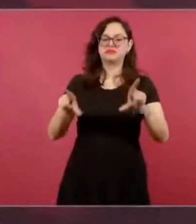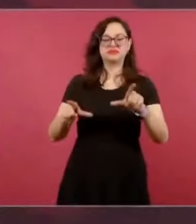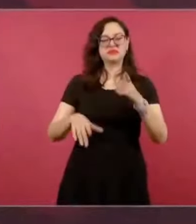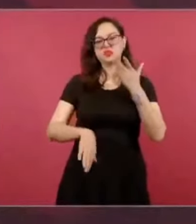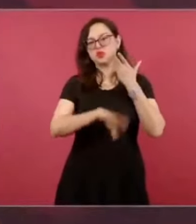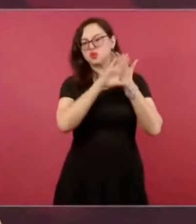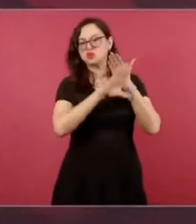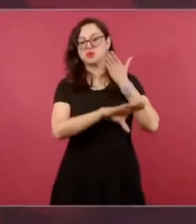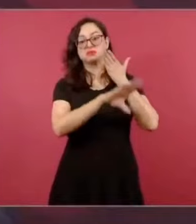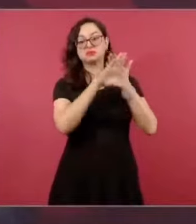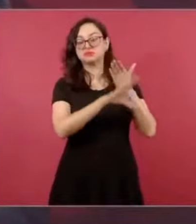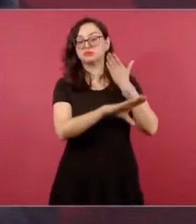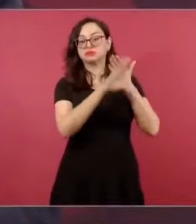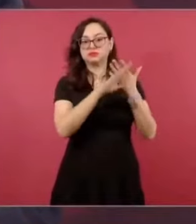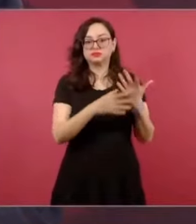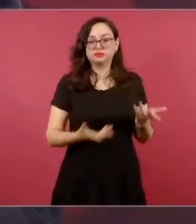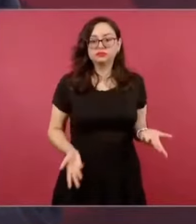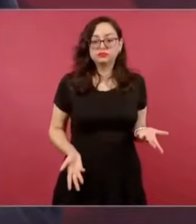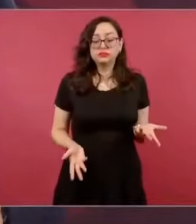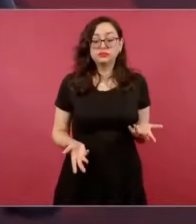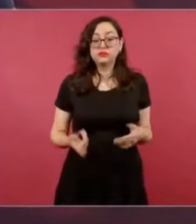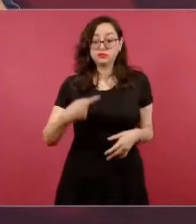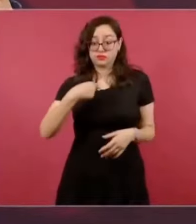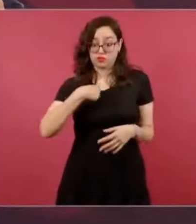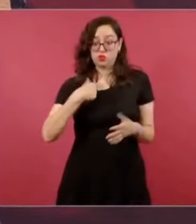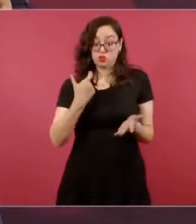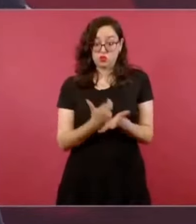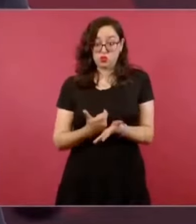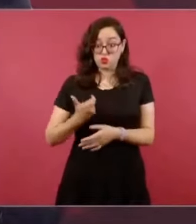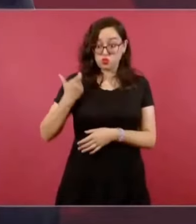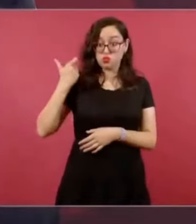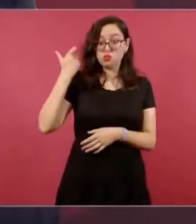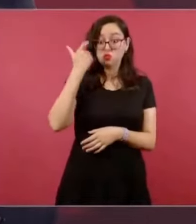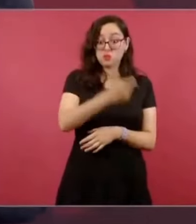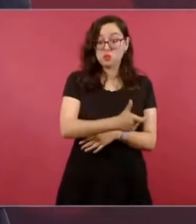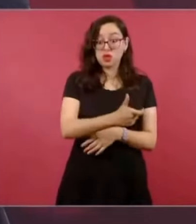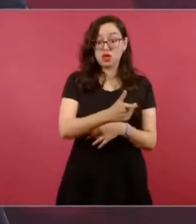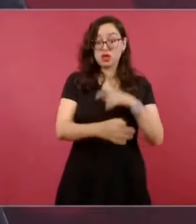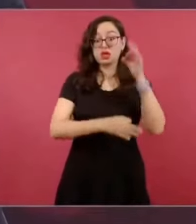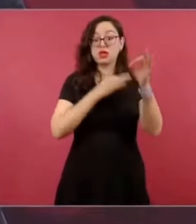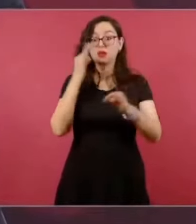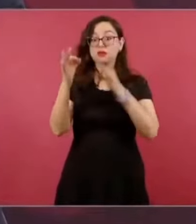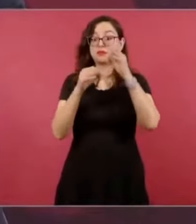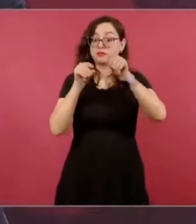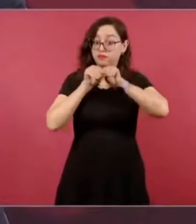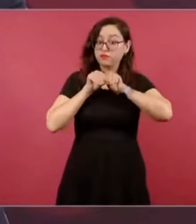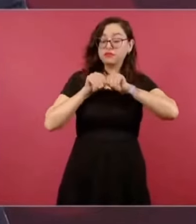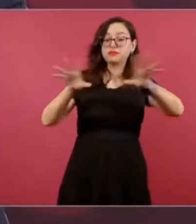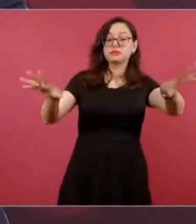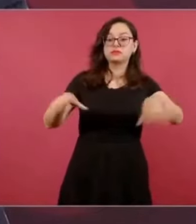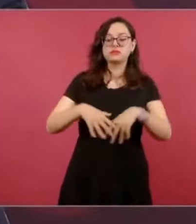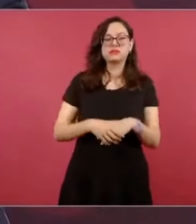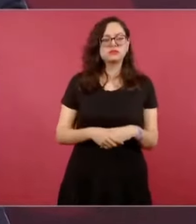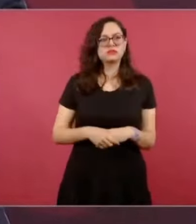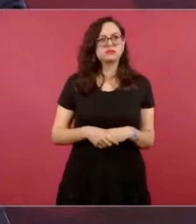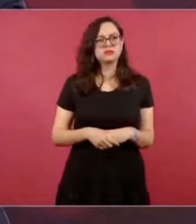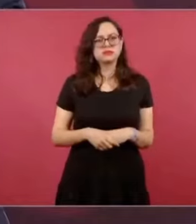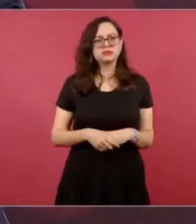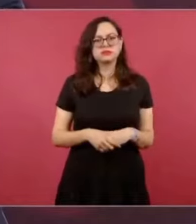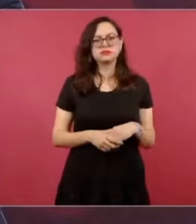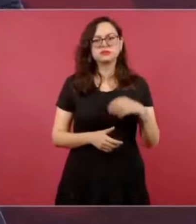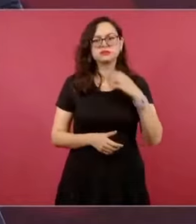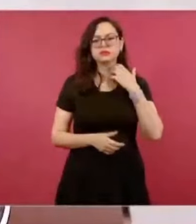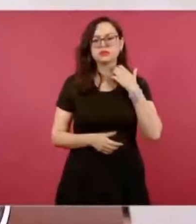cortaron nuestros mensajes en el 12,